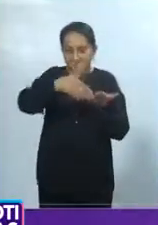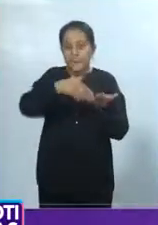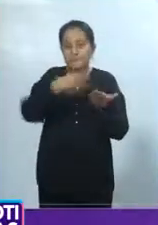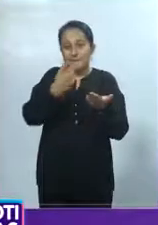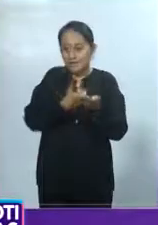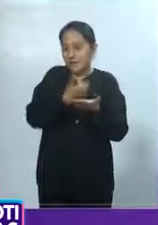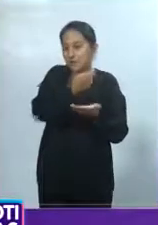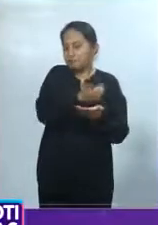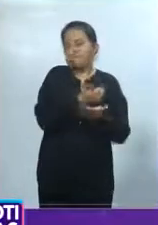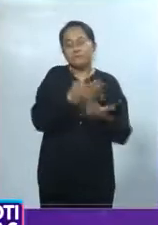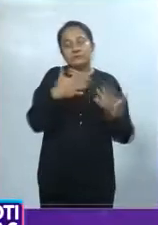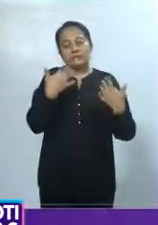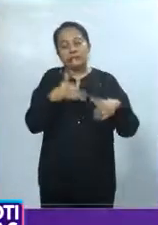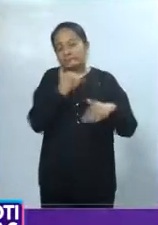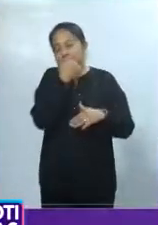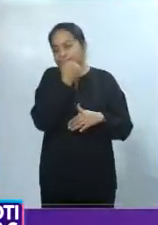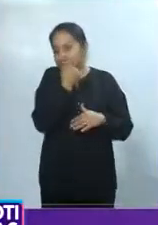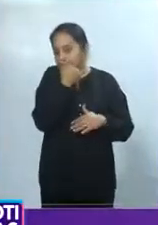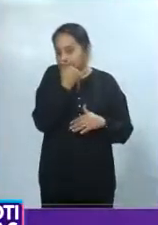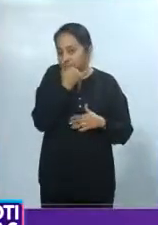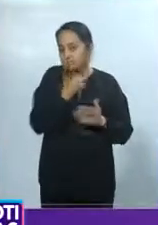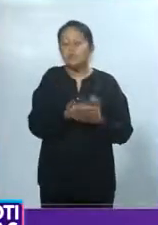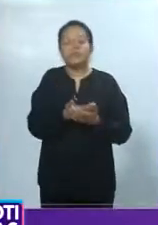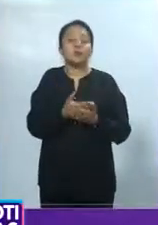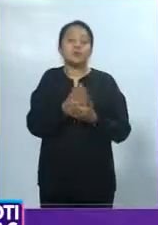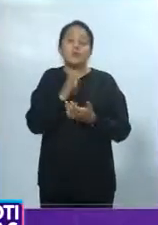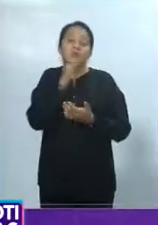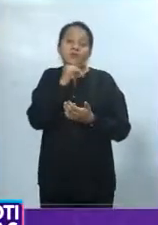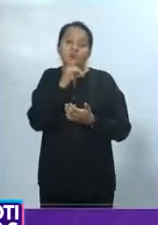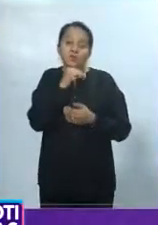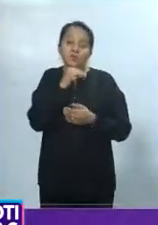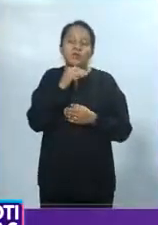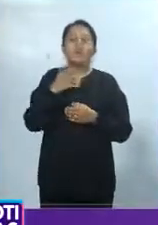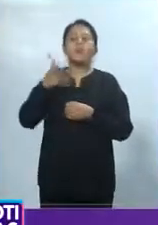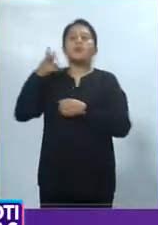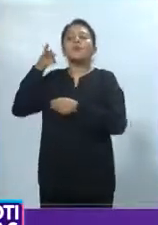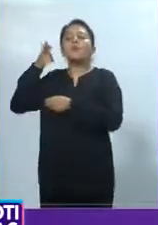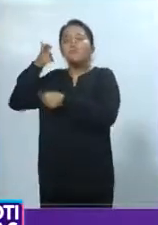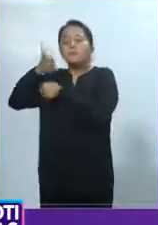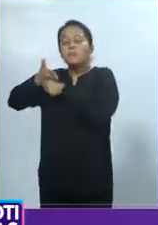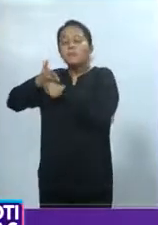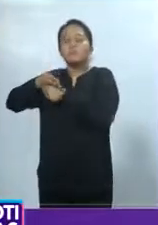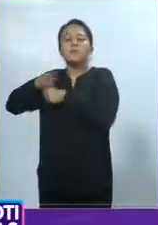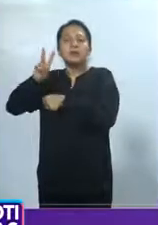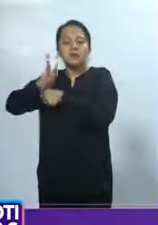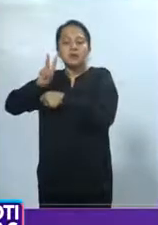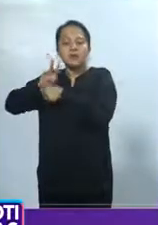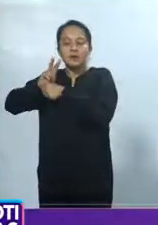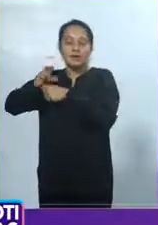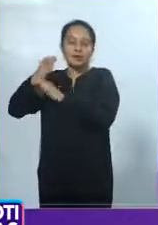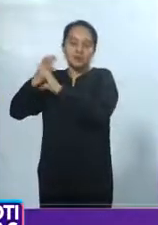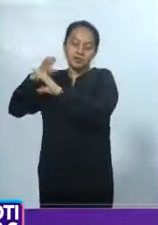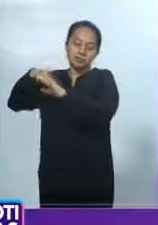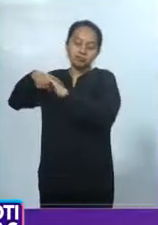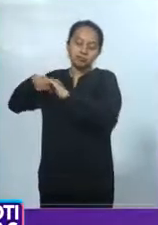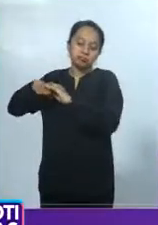además de que también no se podía monitorear las unidades durante el trayecto de ruta. Otra de las fallas de las unidades de CROBUS, las nuevas,